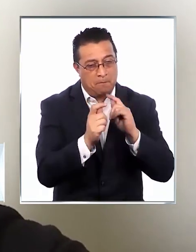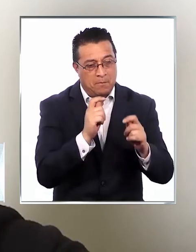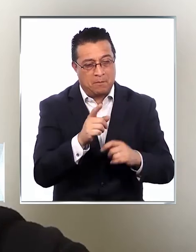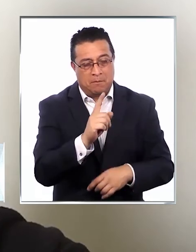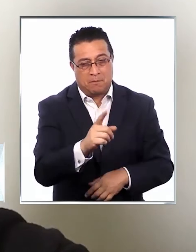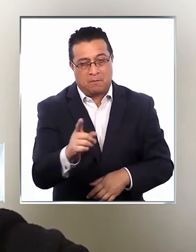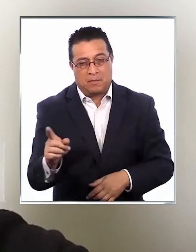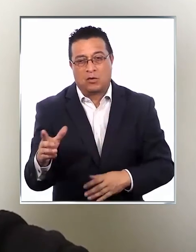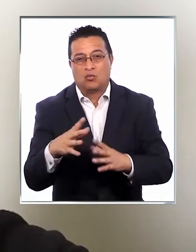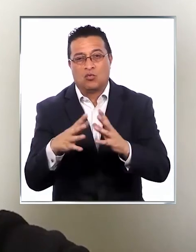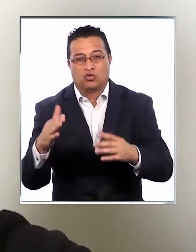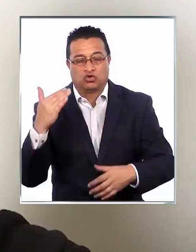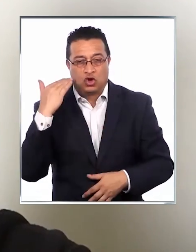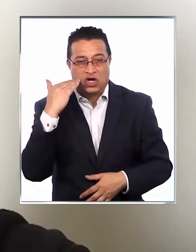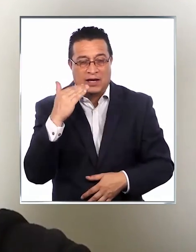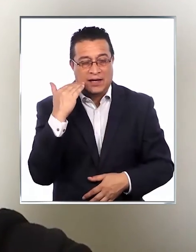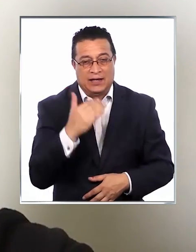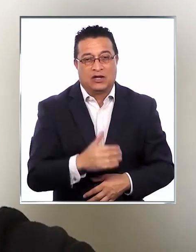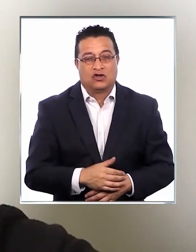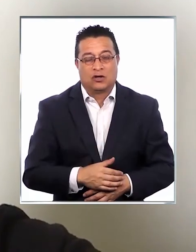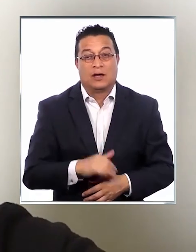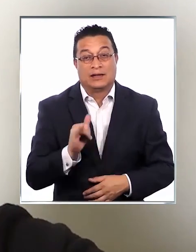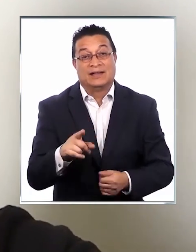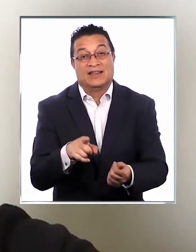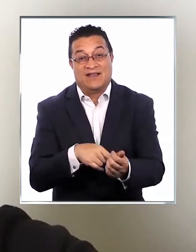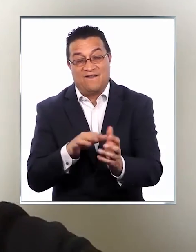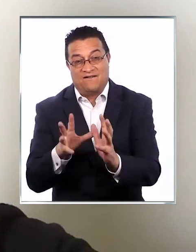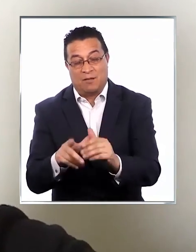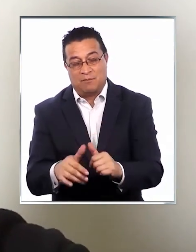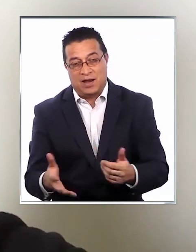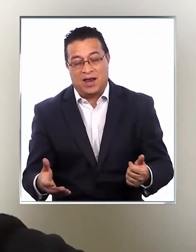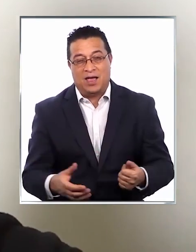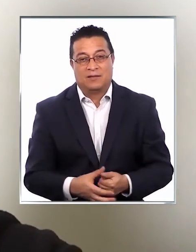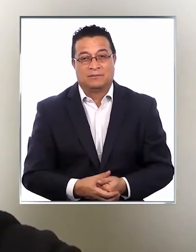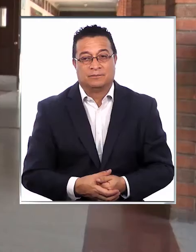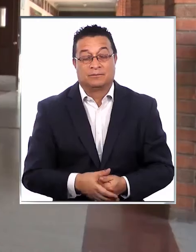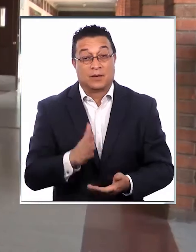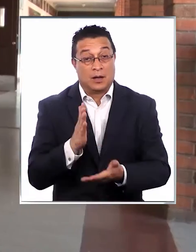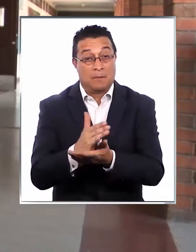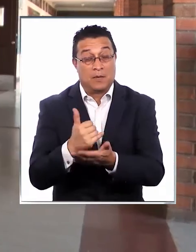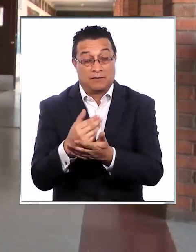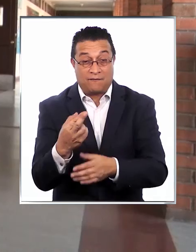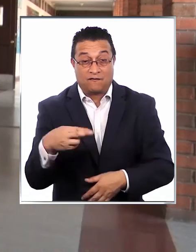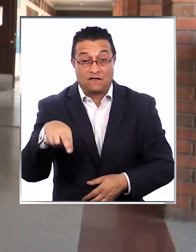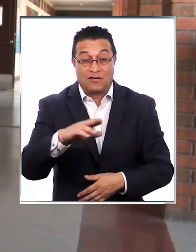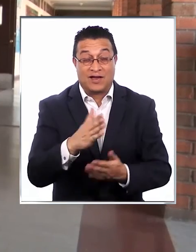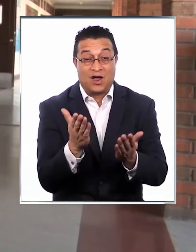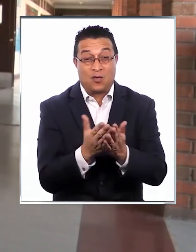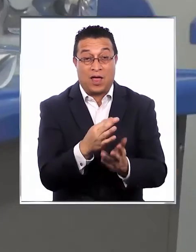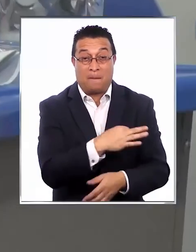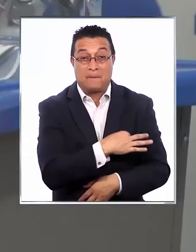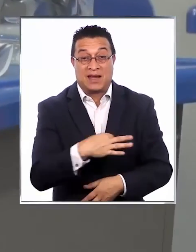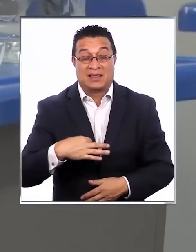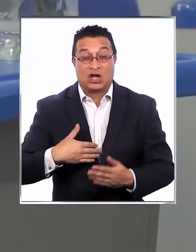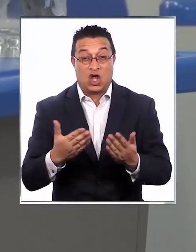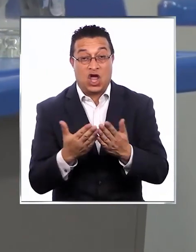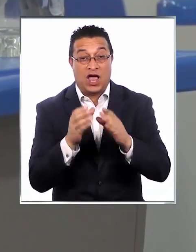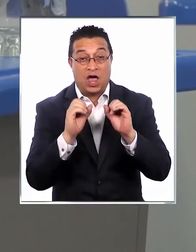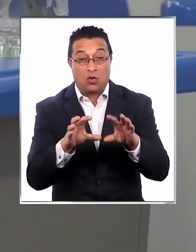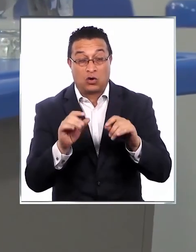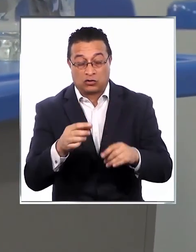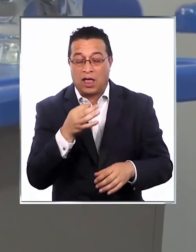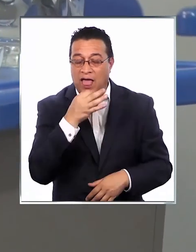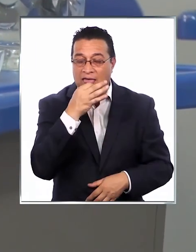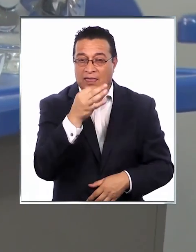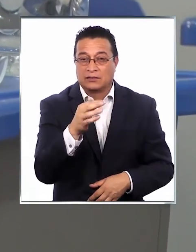riesgo a muchos niños y a sus familias. El plan de retorno a clases del Ministerio de Educación